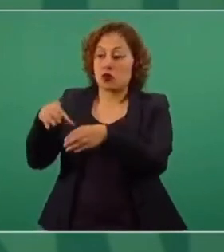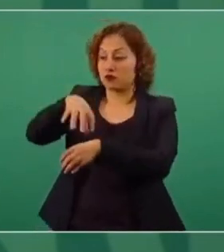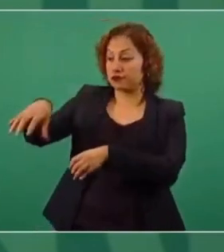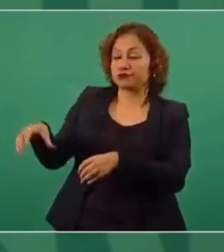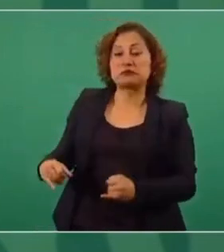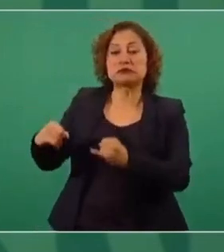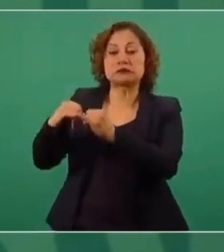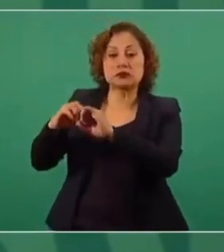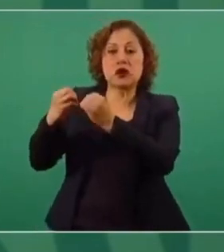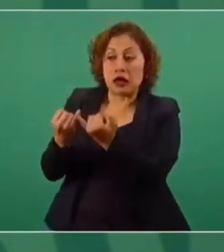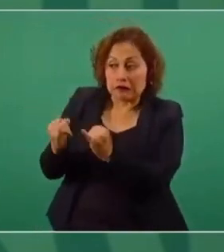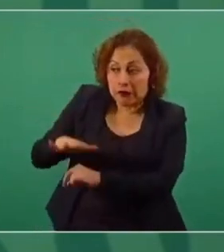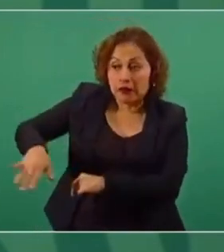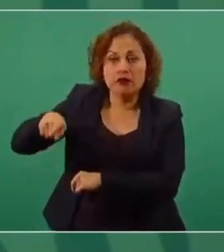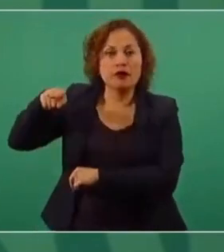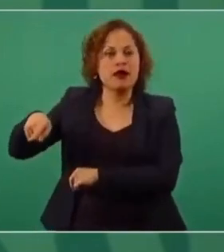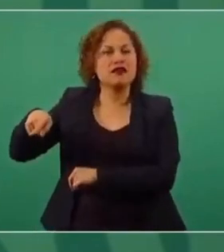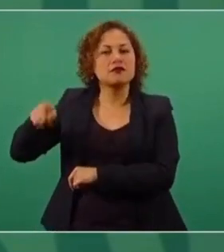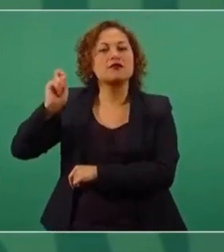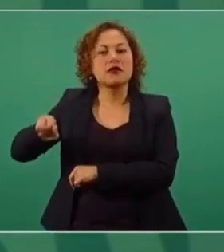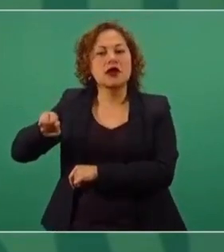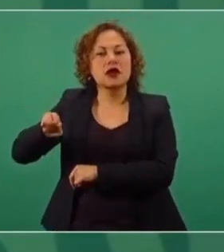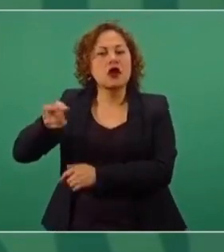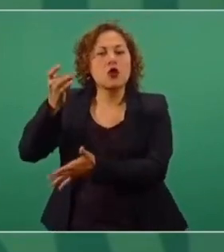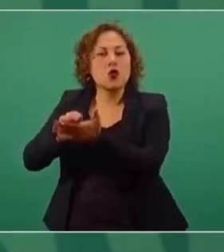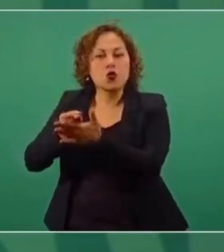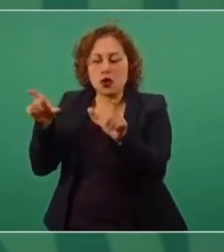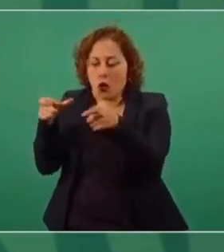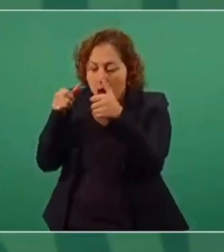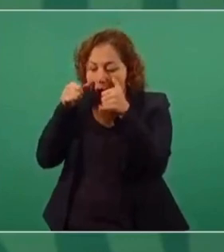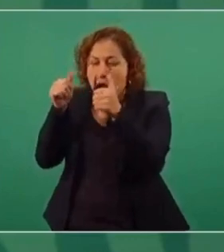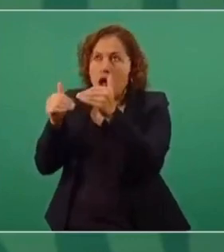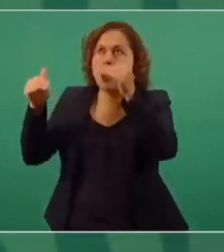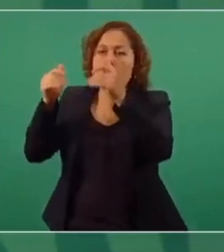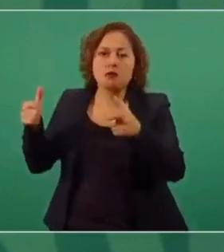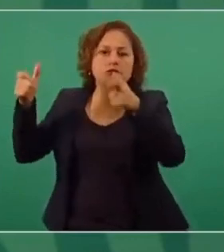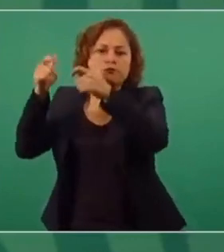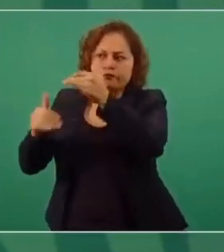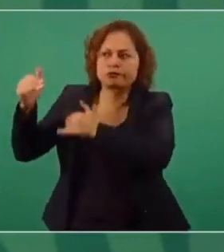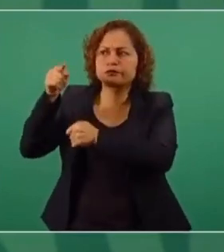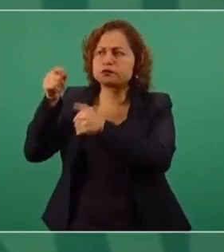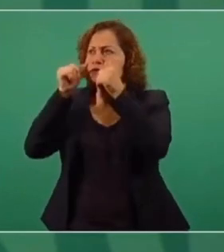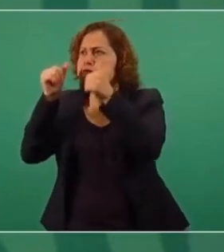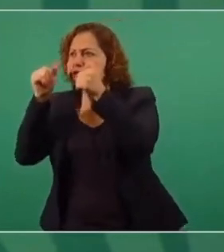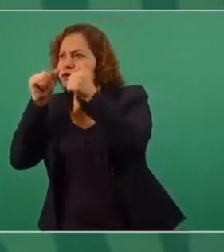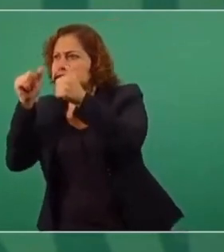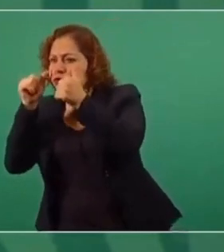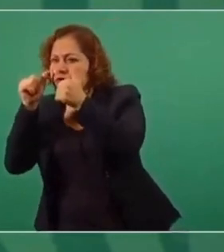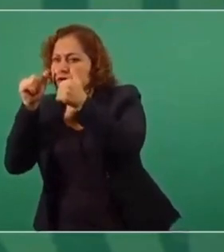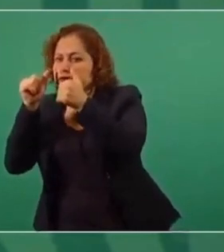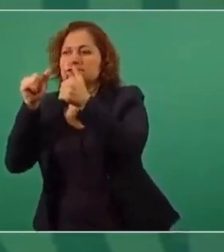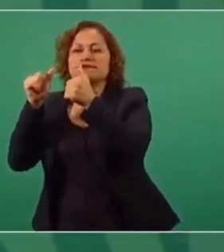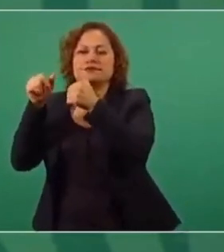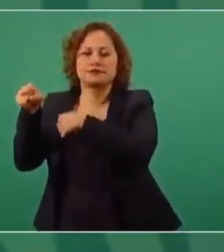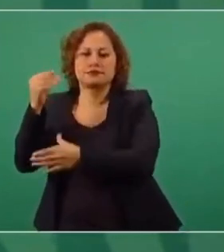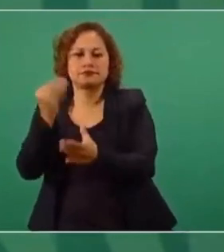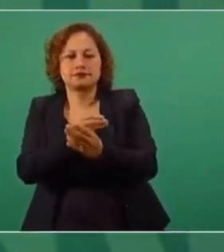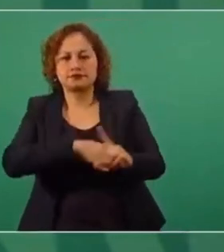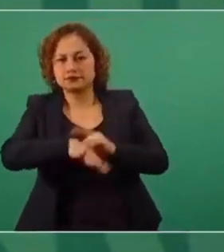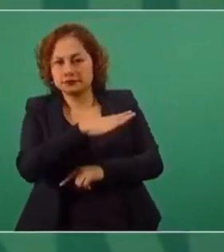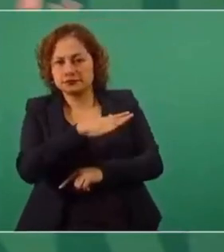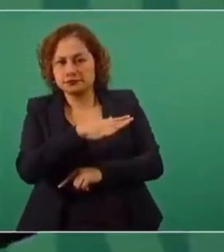para arriba, que solo voltean a ver a los de arriba, que no les importe el pueblo,